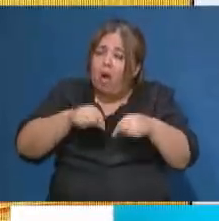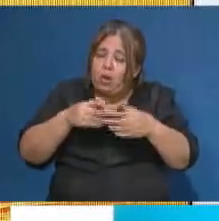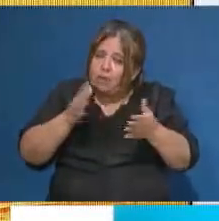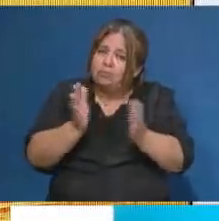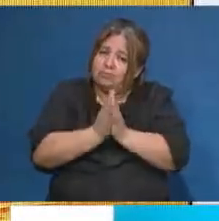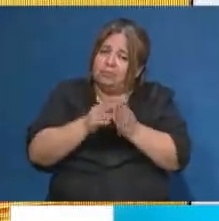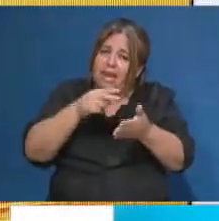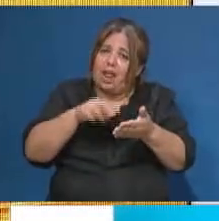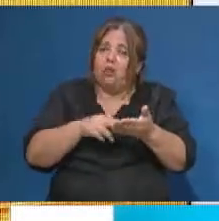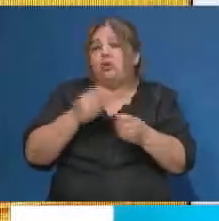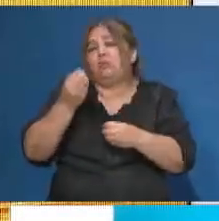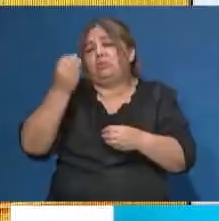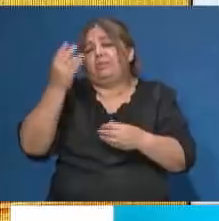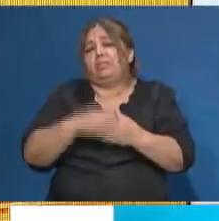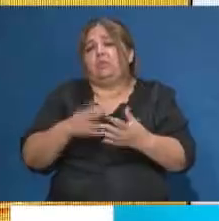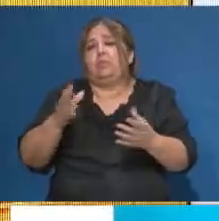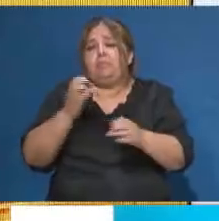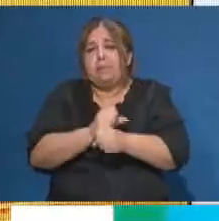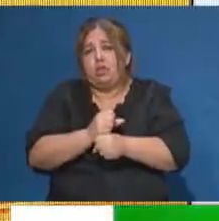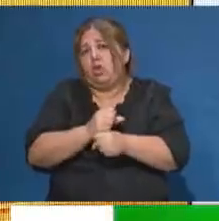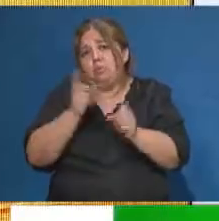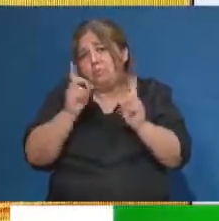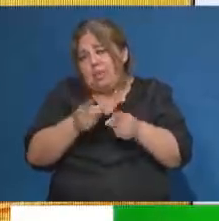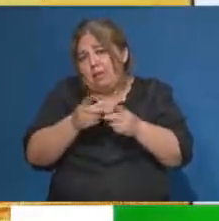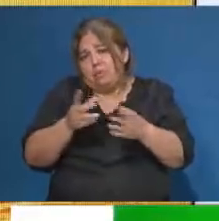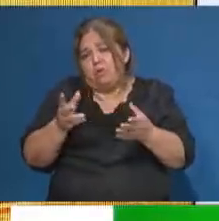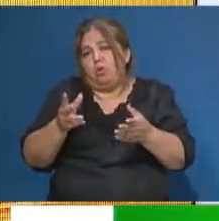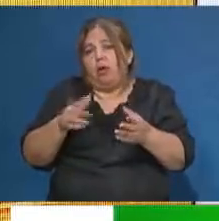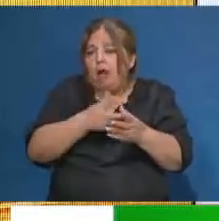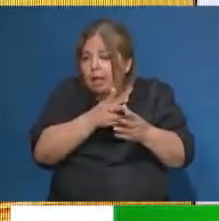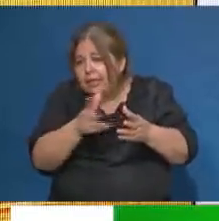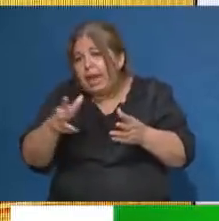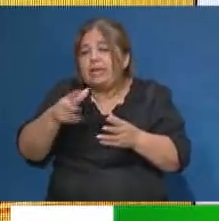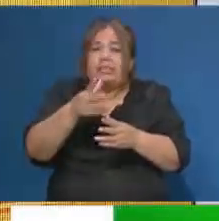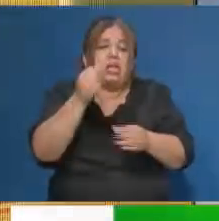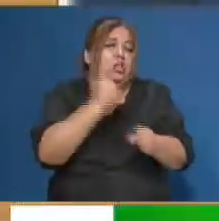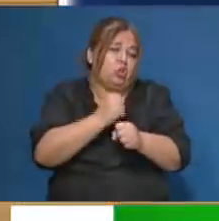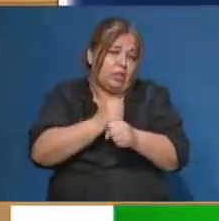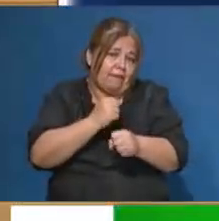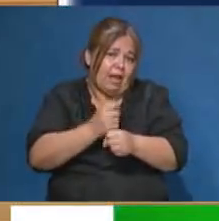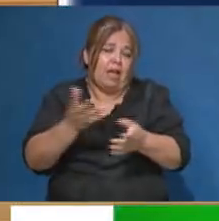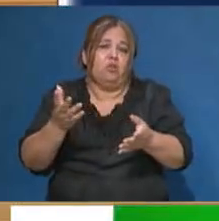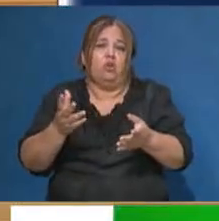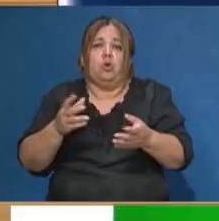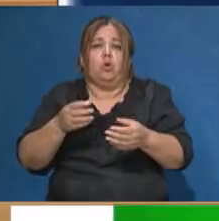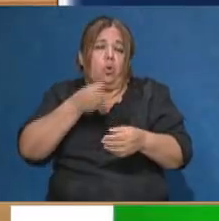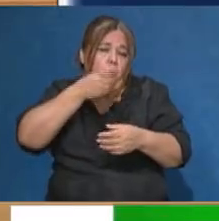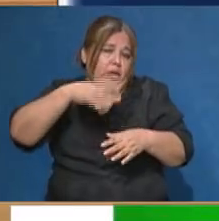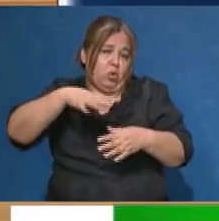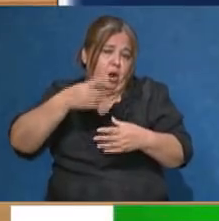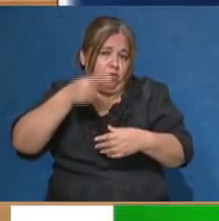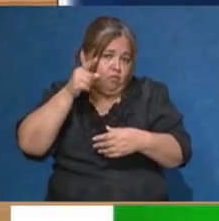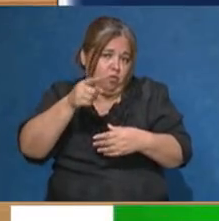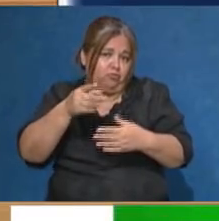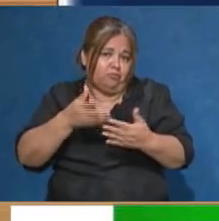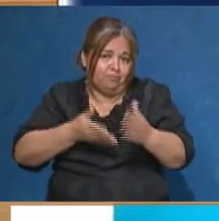generalmente solés tomar los mismos micros, vas a empezar a tomar, hacer los mismos trayectos al trabajo, a donde sea que vayas. Entonces, hasta